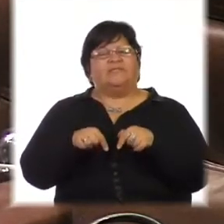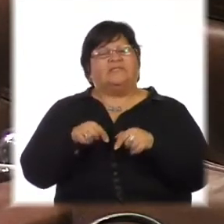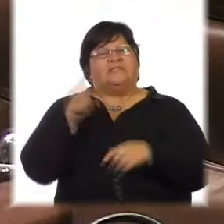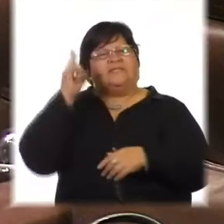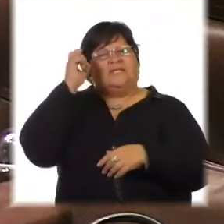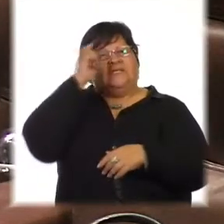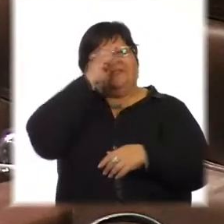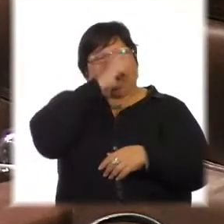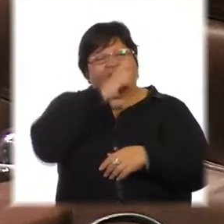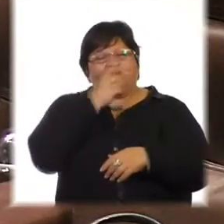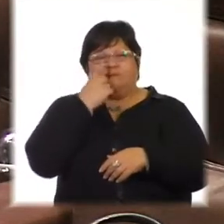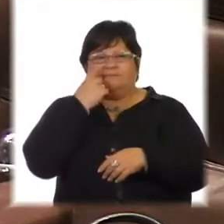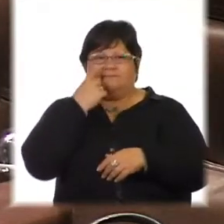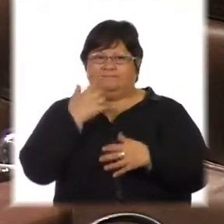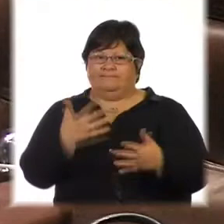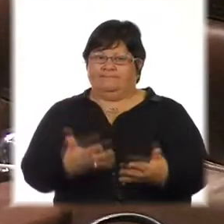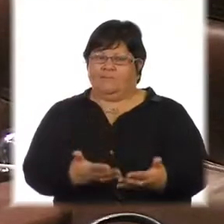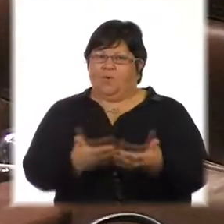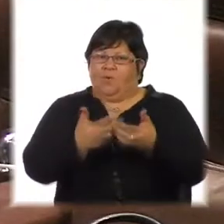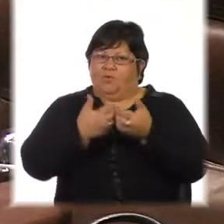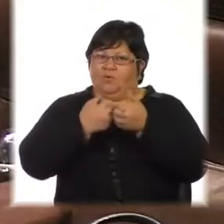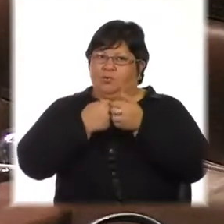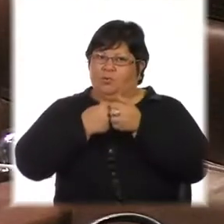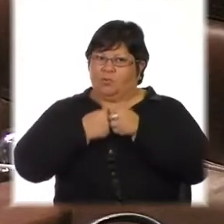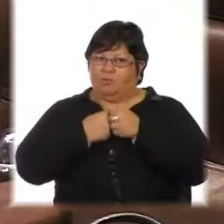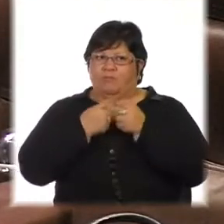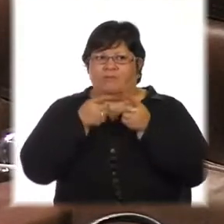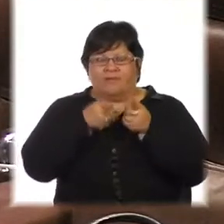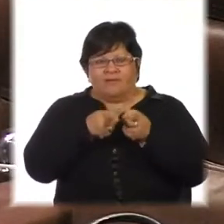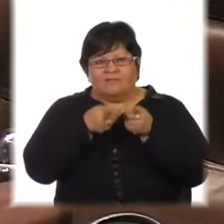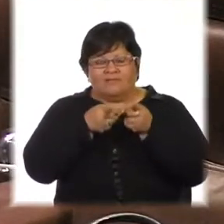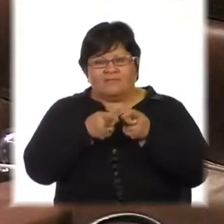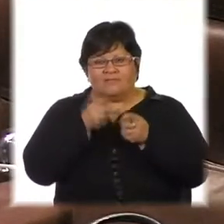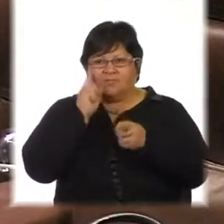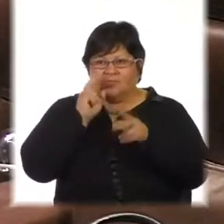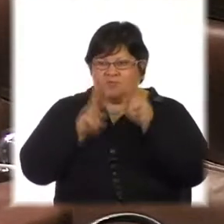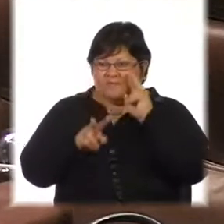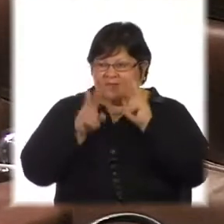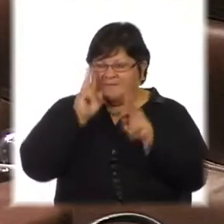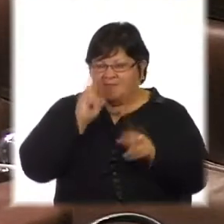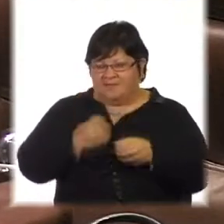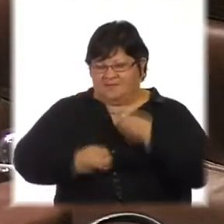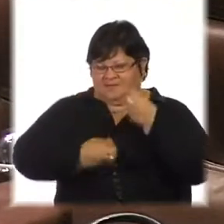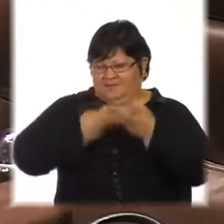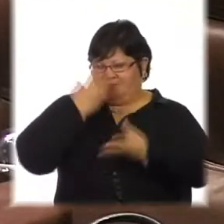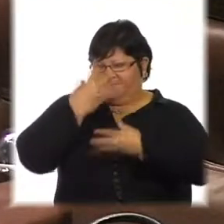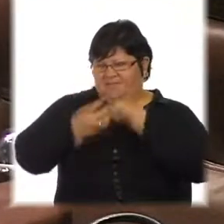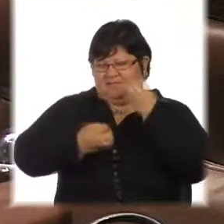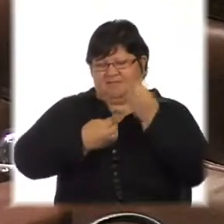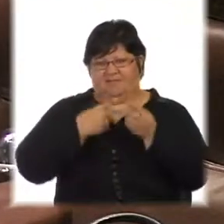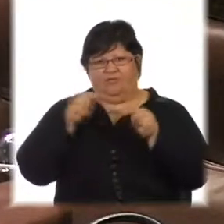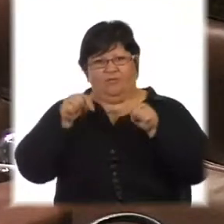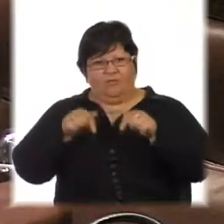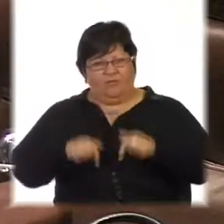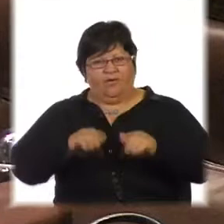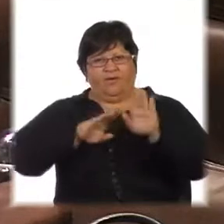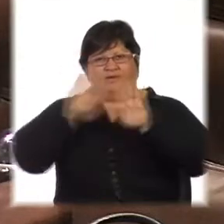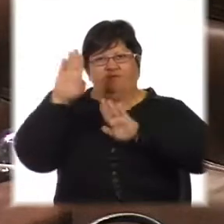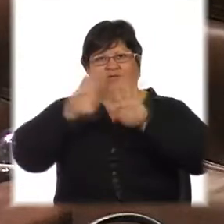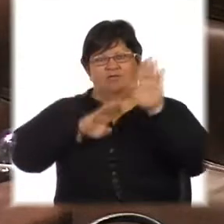la opinión de la sociedad expresada incluso hoy en la votación en la Cámara de Diputados.